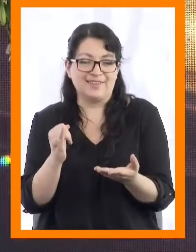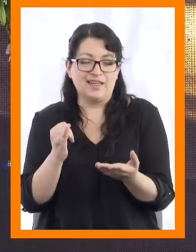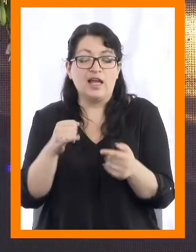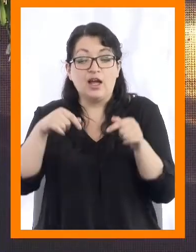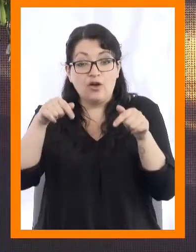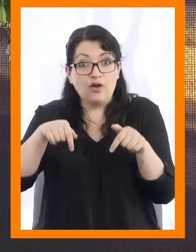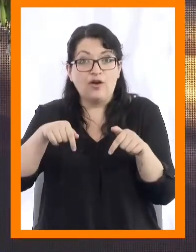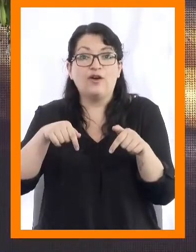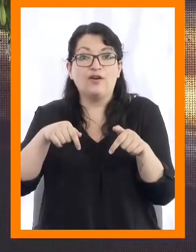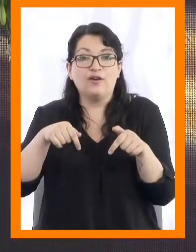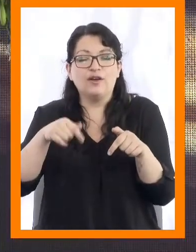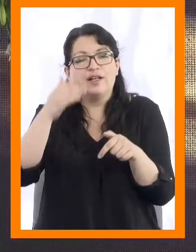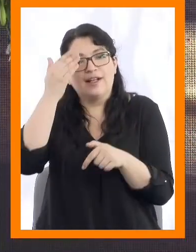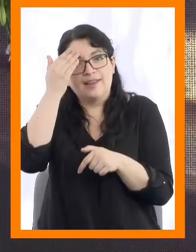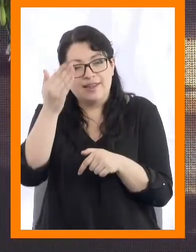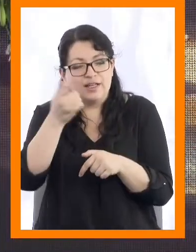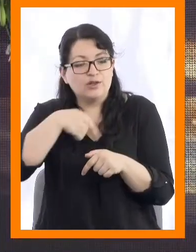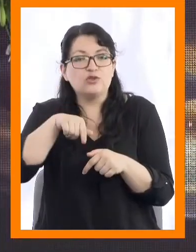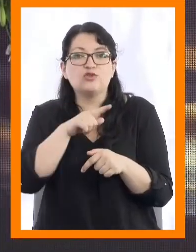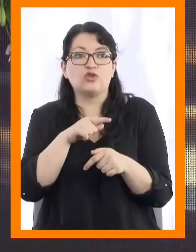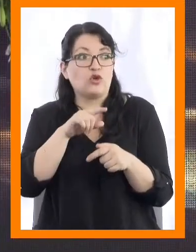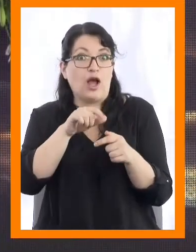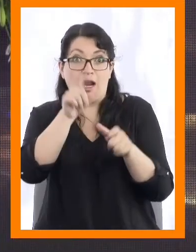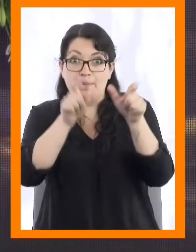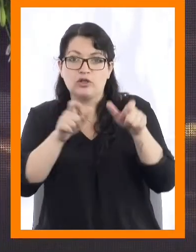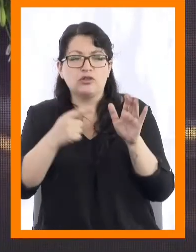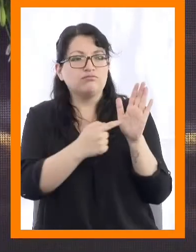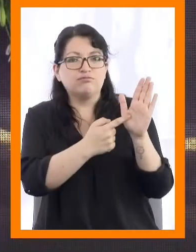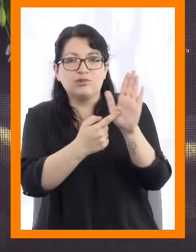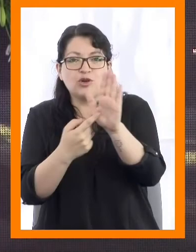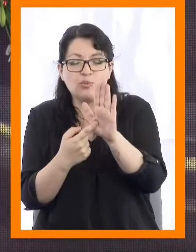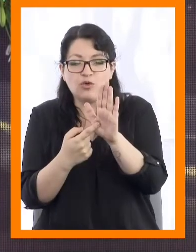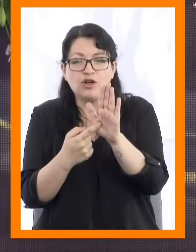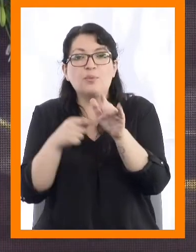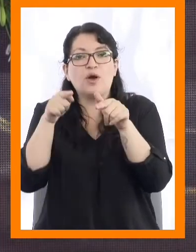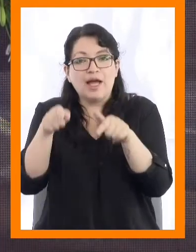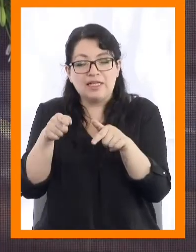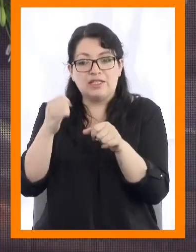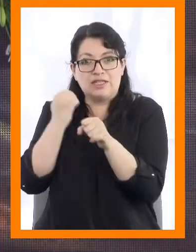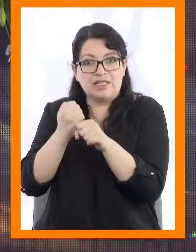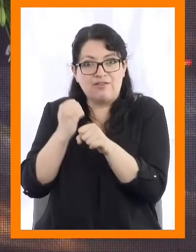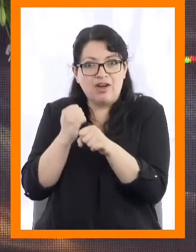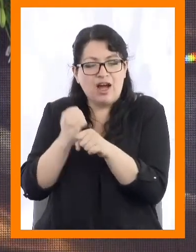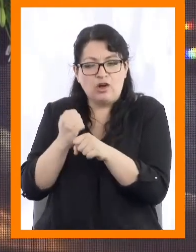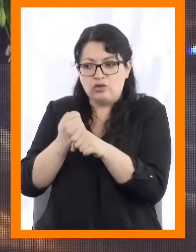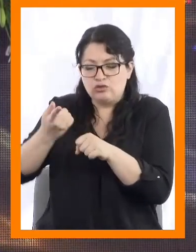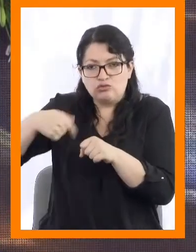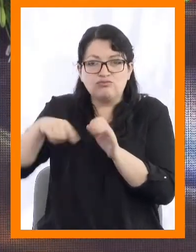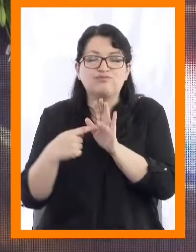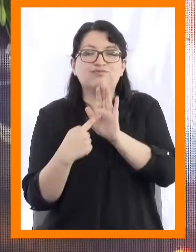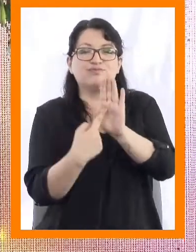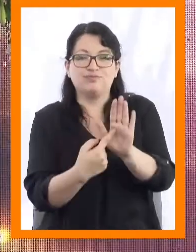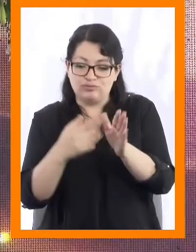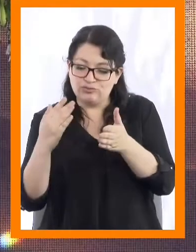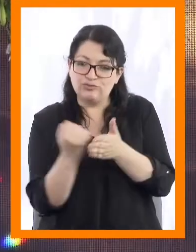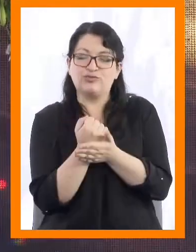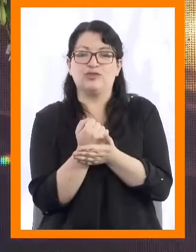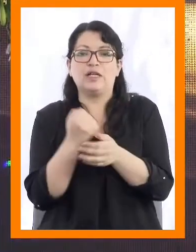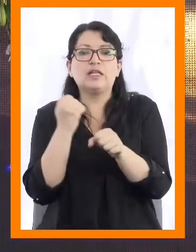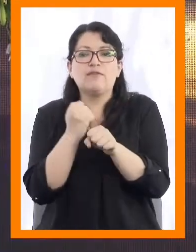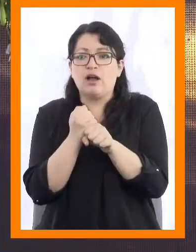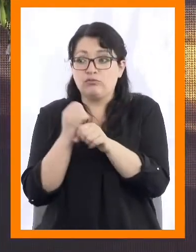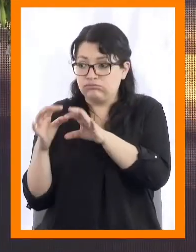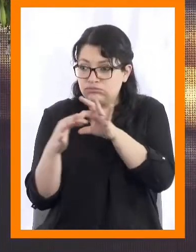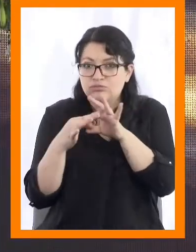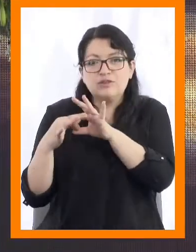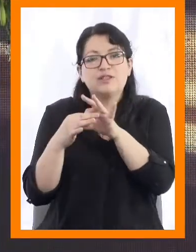este es el día donde nosotros le mostramos al mundo, finalmente, el resultado de nuestro trabajo, del trabajo conjunto que hacemos,